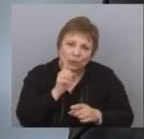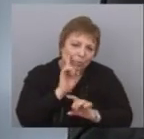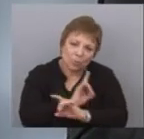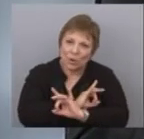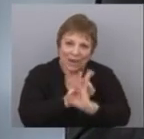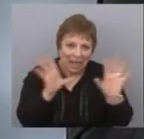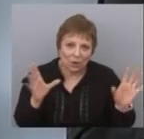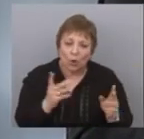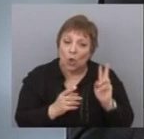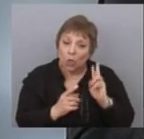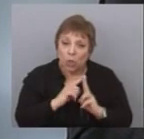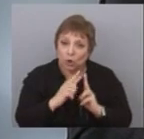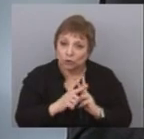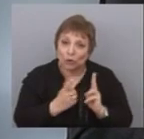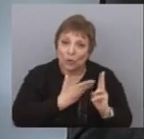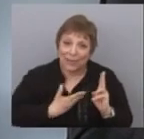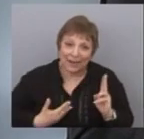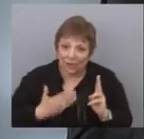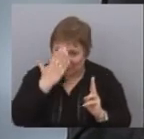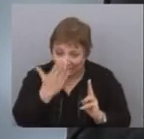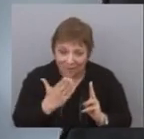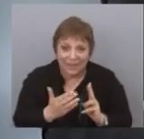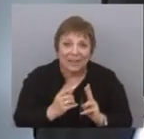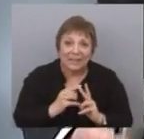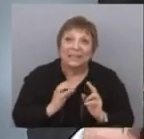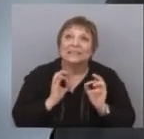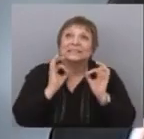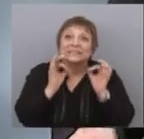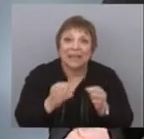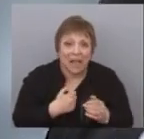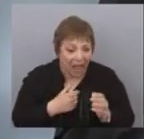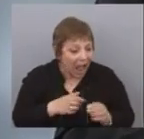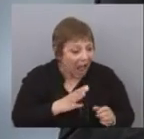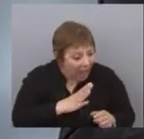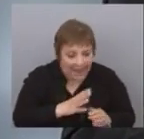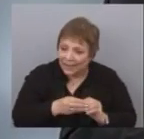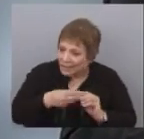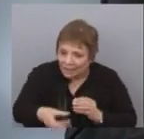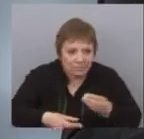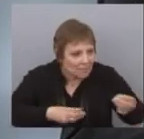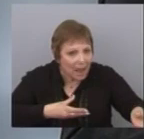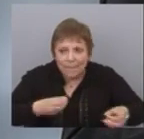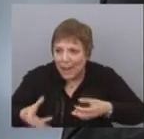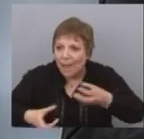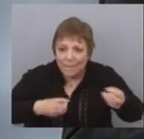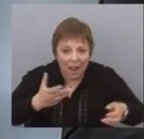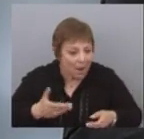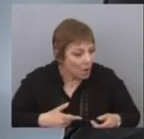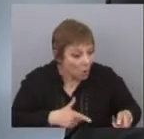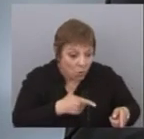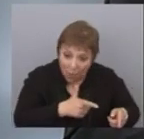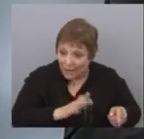manifiesto en los dos gobiernos del Frente Amplio, que se ha ido hasta donde el país puede, digamos, indudablemente, y va